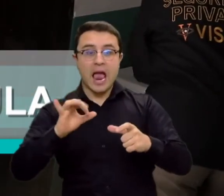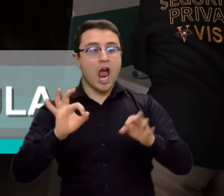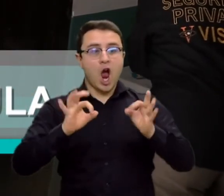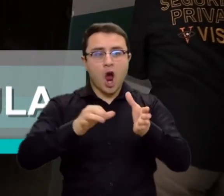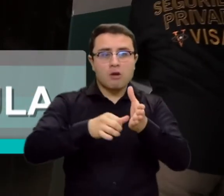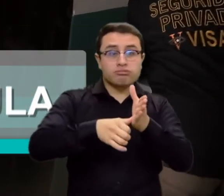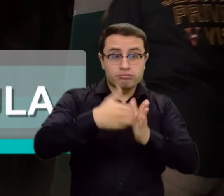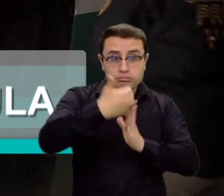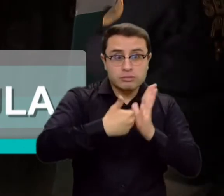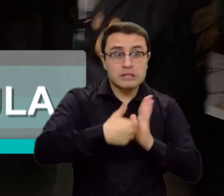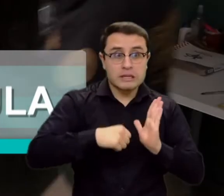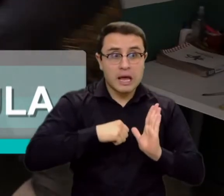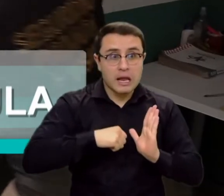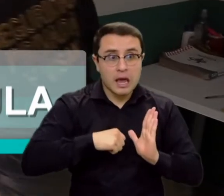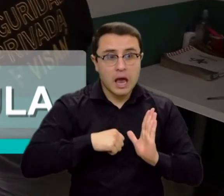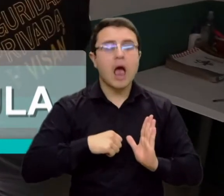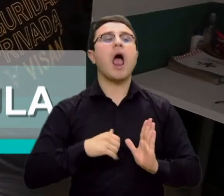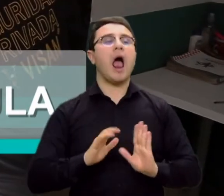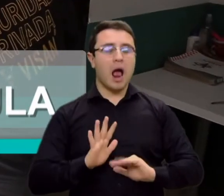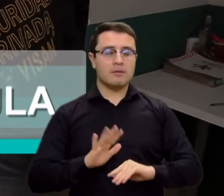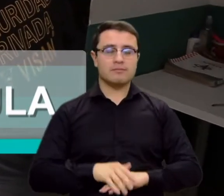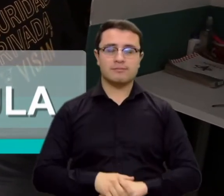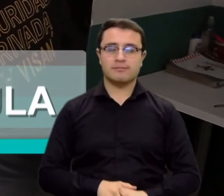¿Listo? Sí, señora. Listo, ma.